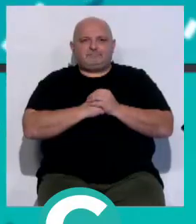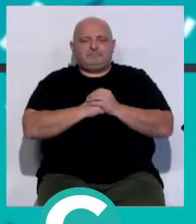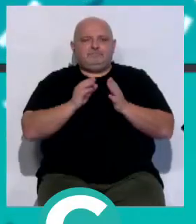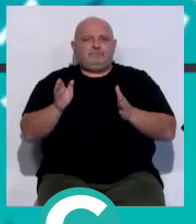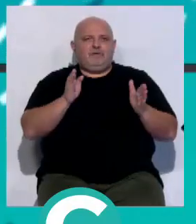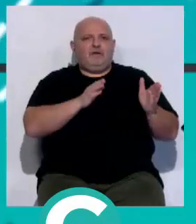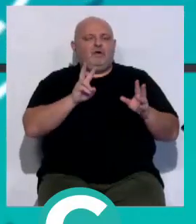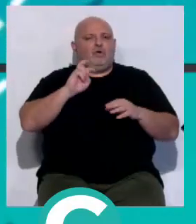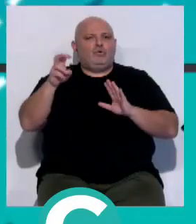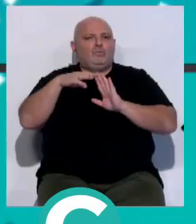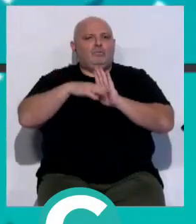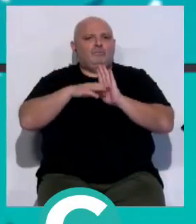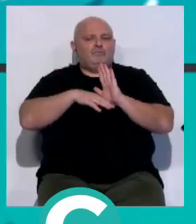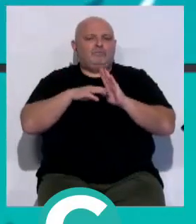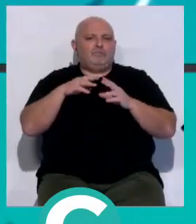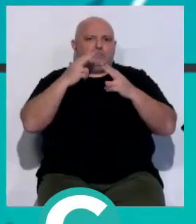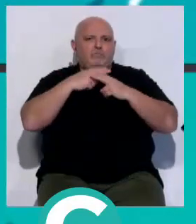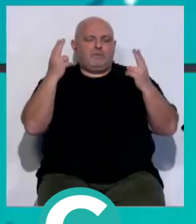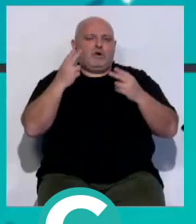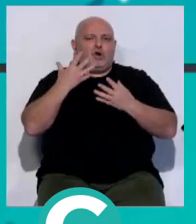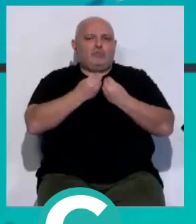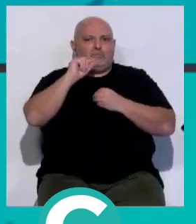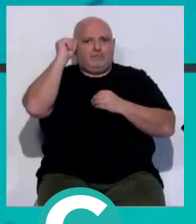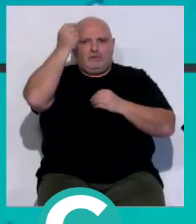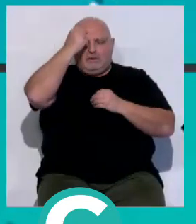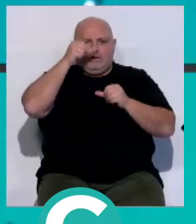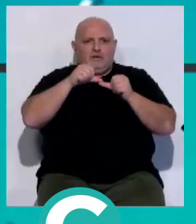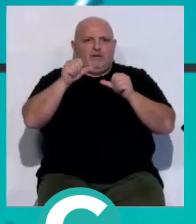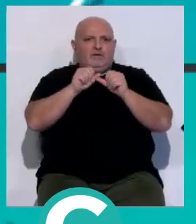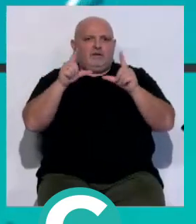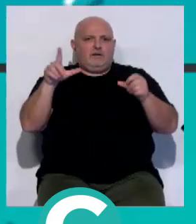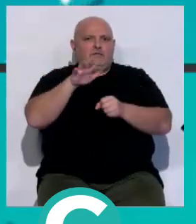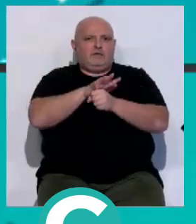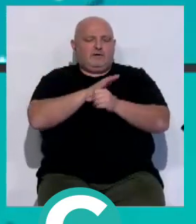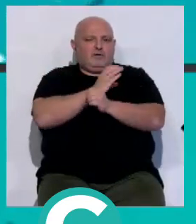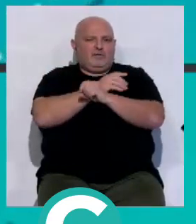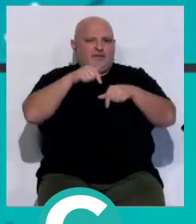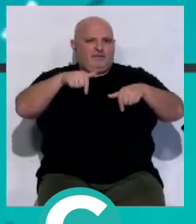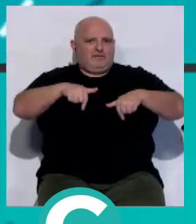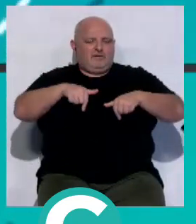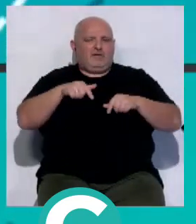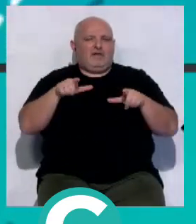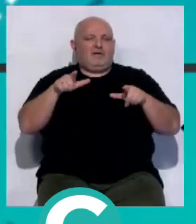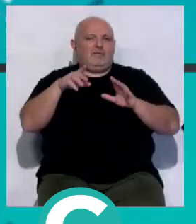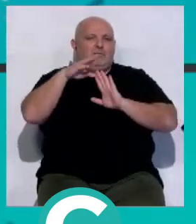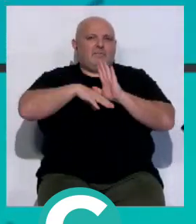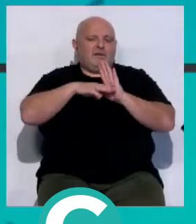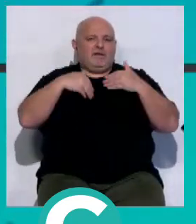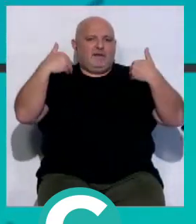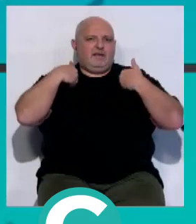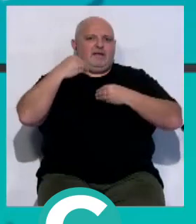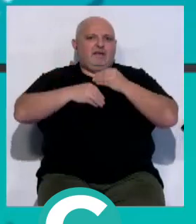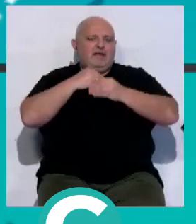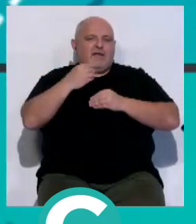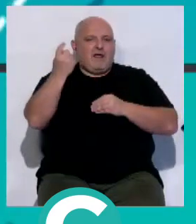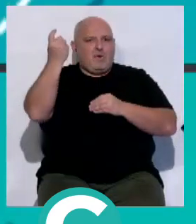Un nuevo programa llamado Pública con Talento se emite a partir de este martes en Onda Cades Televisión. El espacio dirigido y hecho